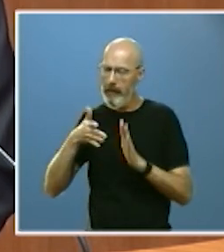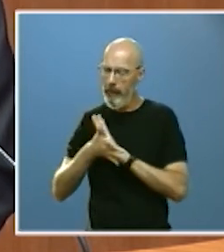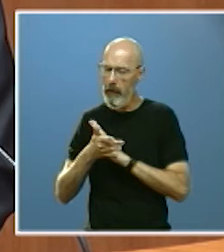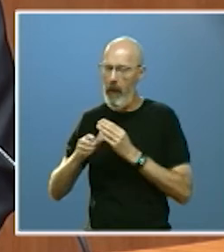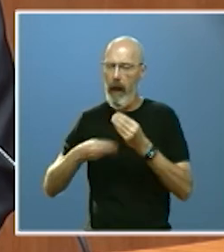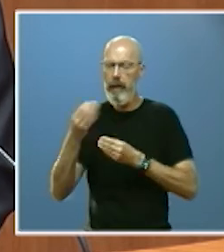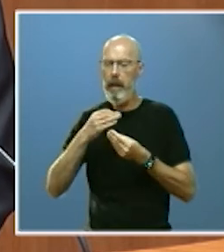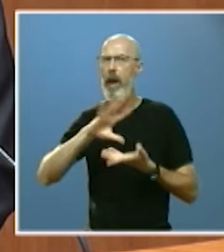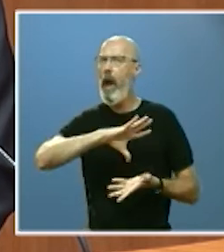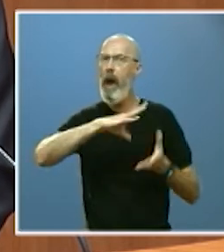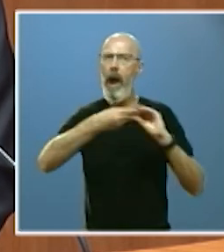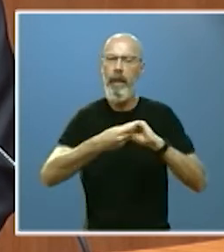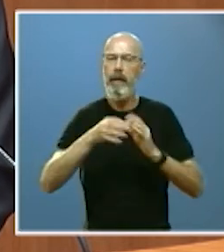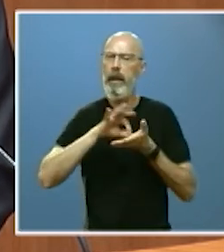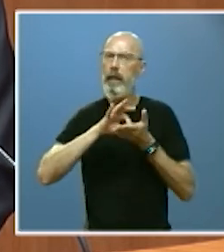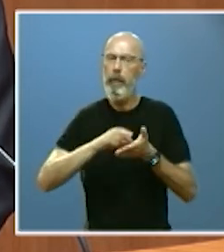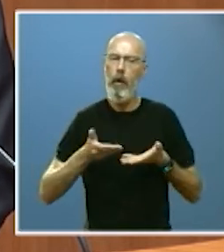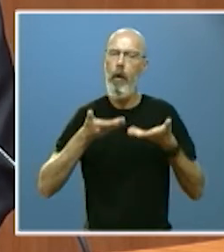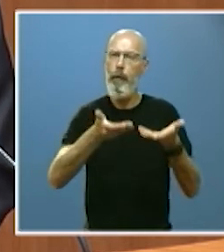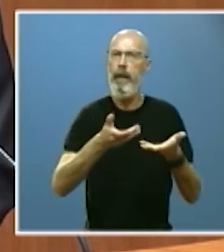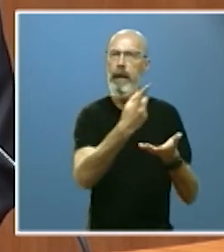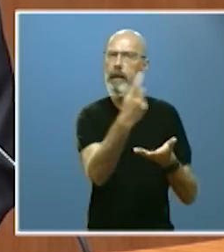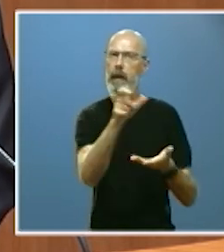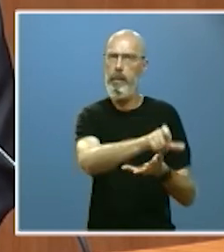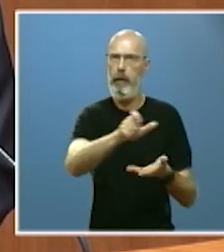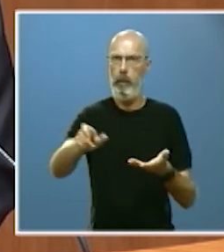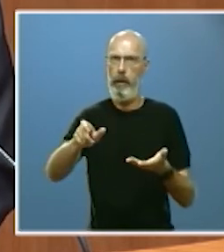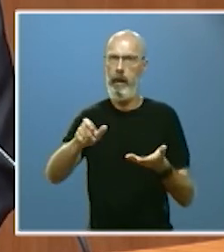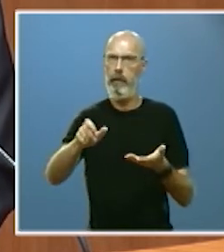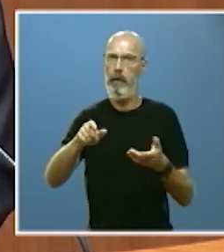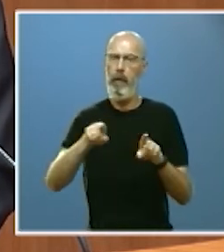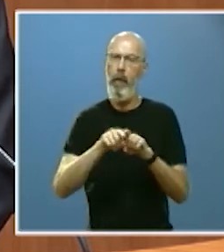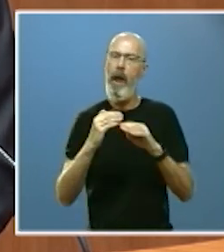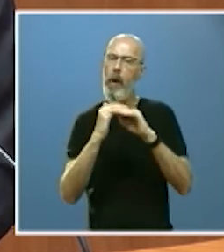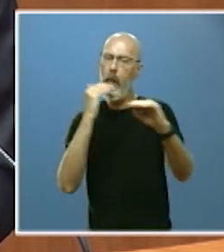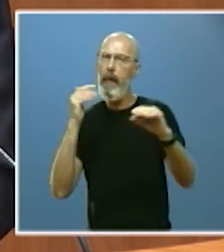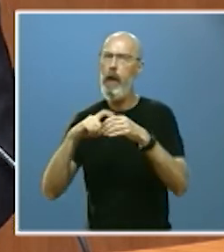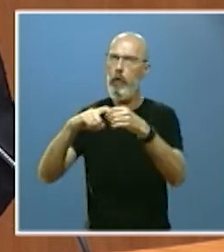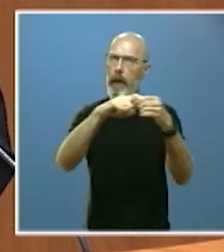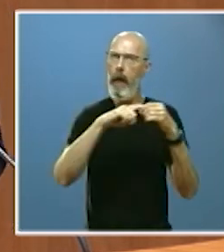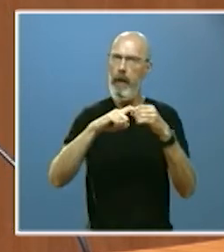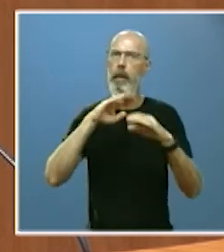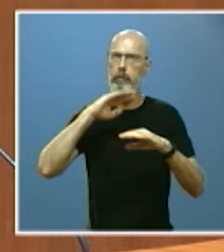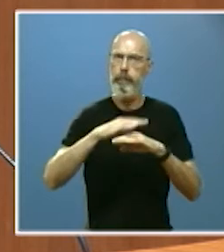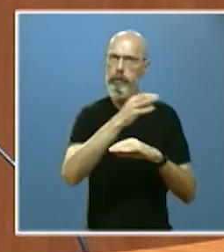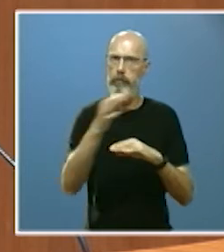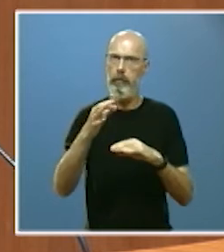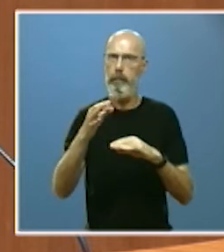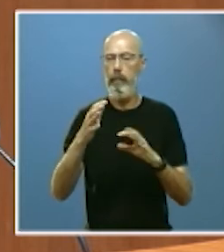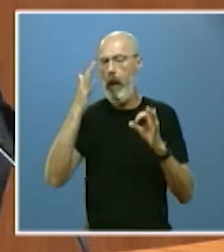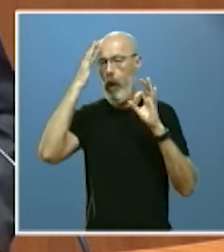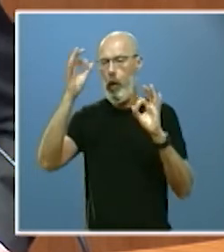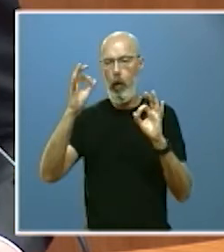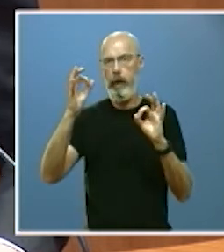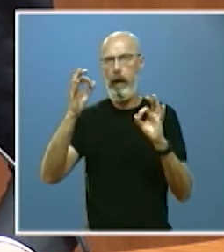a las necesidades de las personas para aplicar el principio de igualdad y de solidaridad y para dar pleno sentido a nuestro